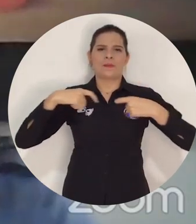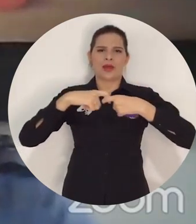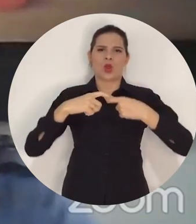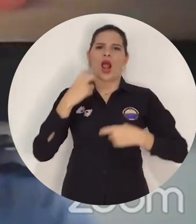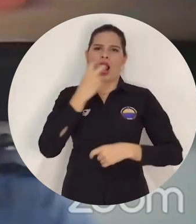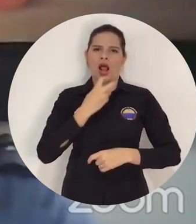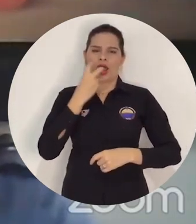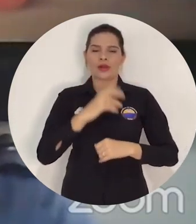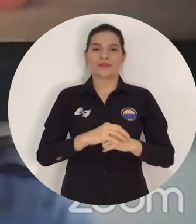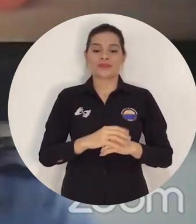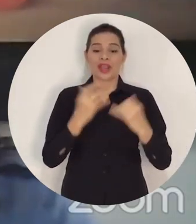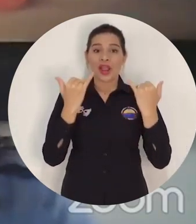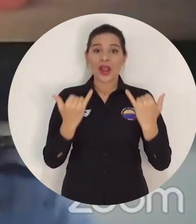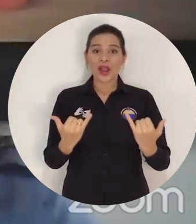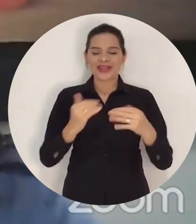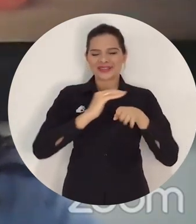virtual.